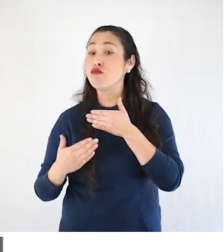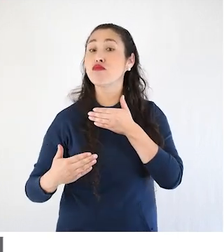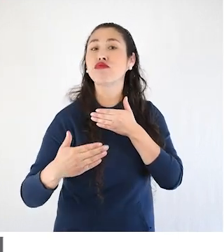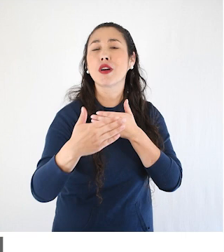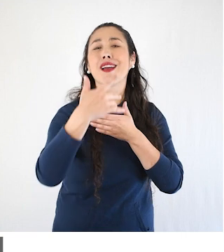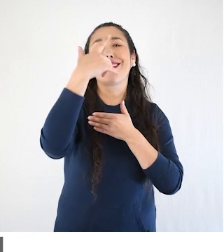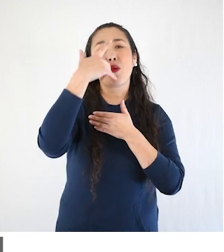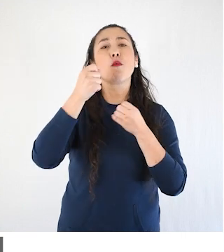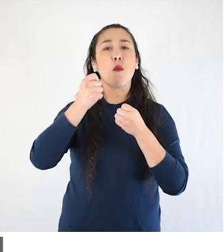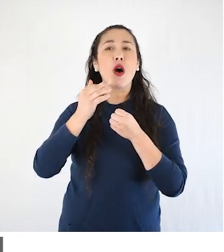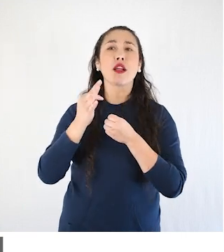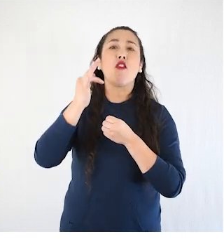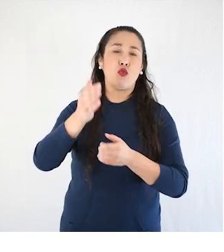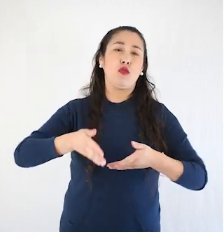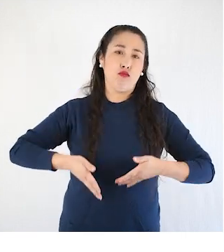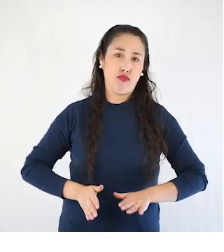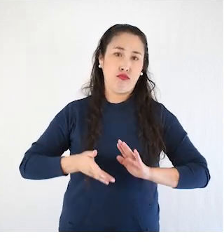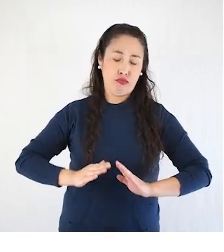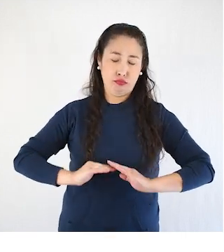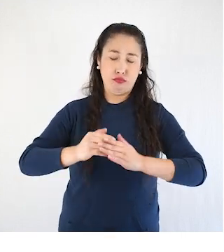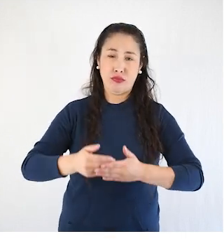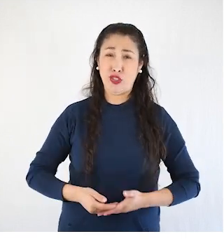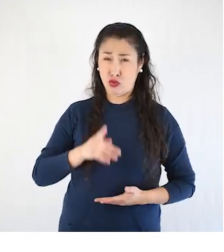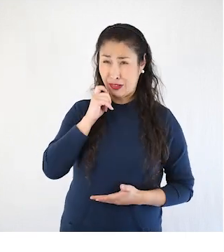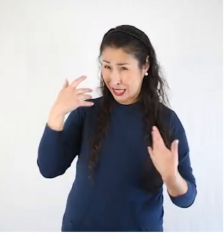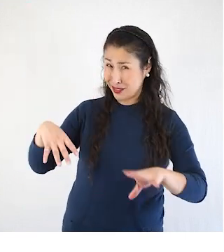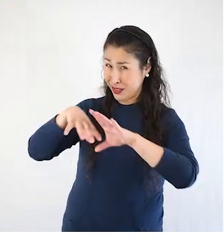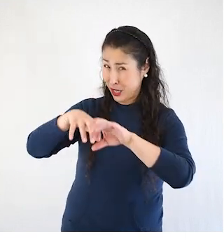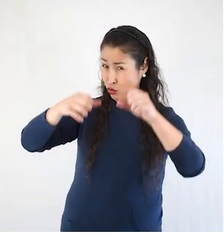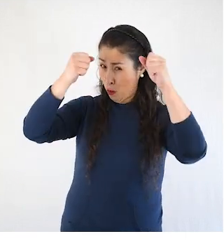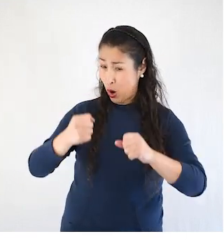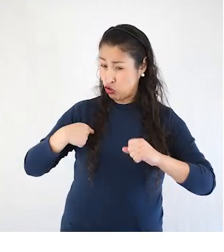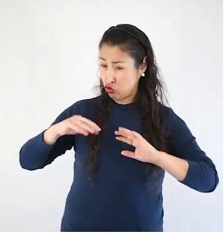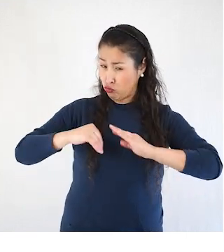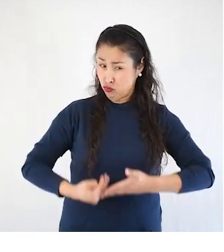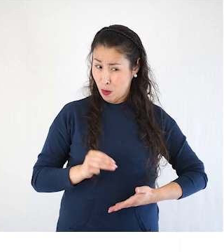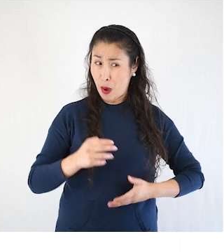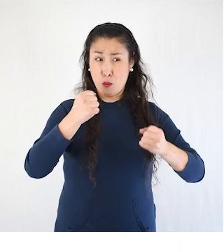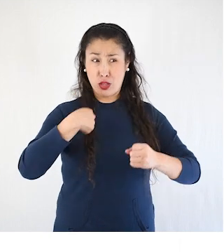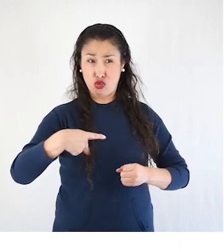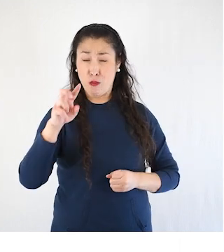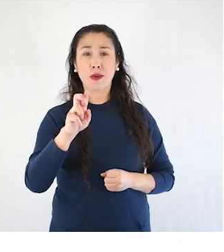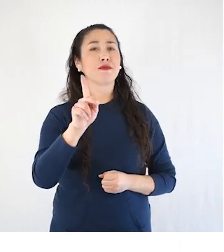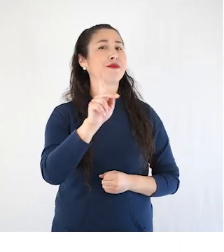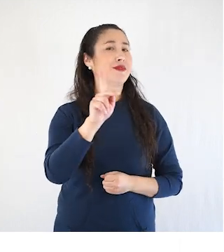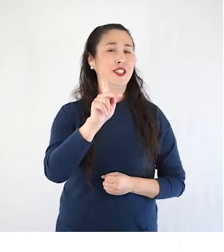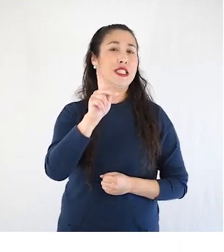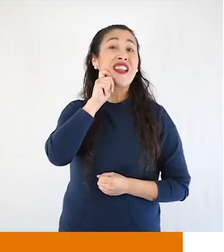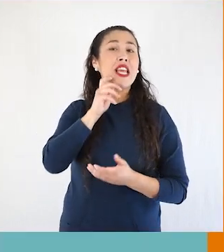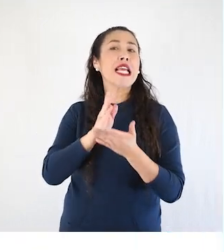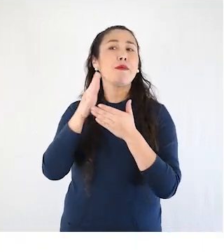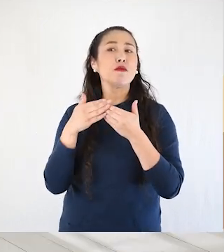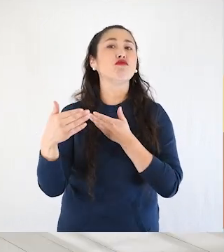capacidad de reproducirse de nuestro cuerpo, aunque ello no significa que en ese momento podamos o estemos preparados para ser madres o padres.